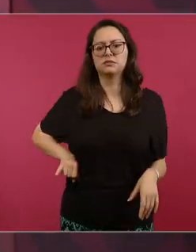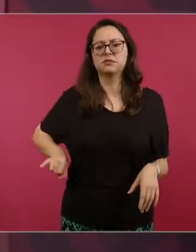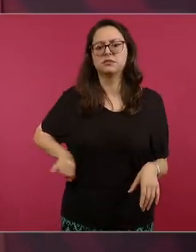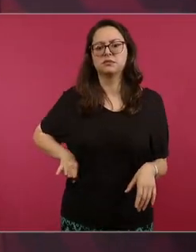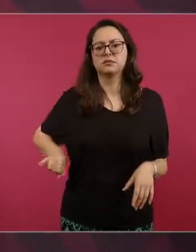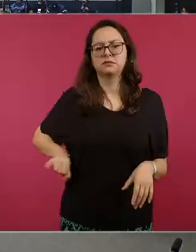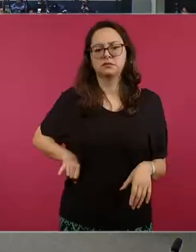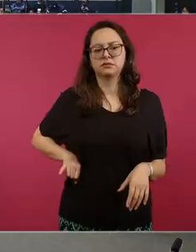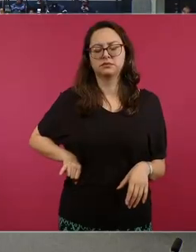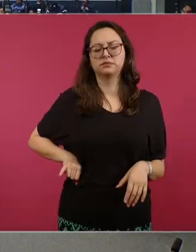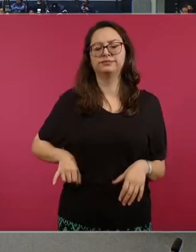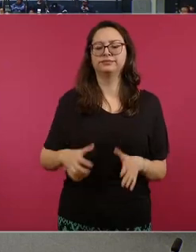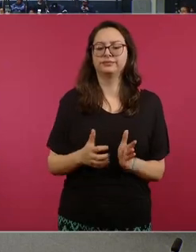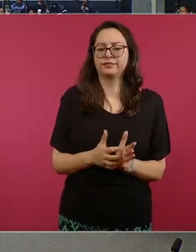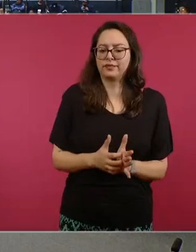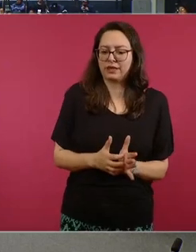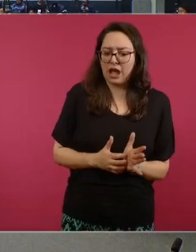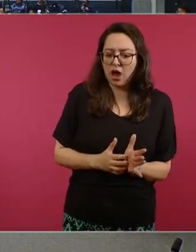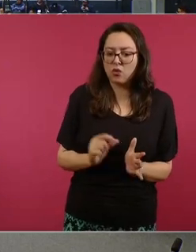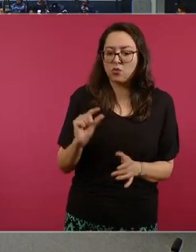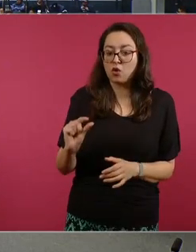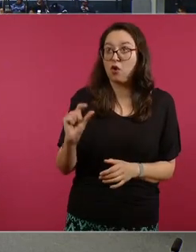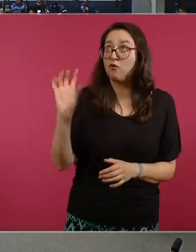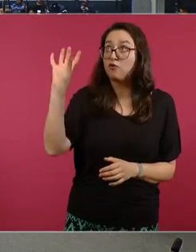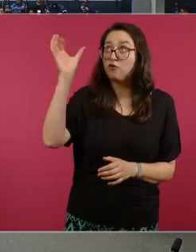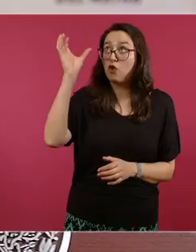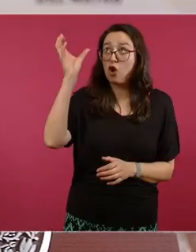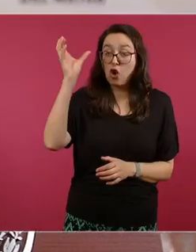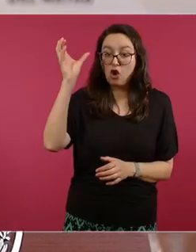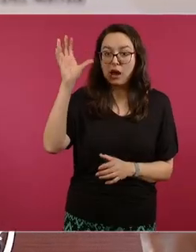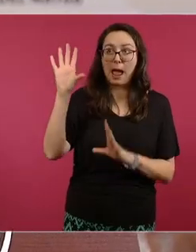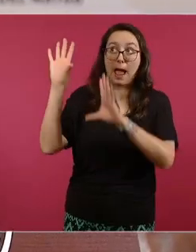ahorra un poco apaga un foco